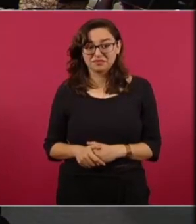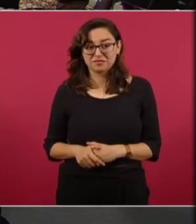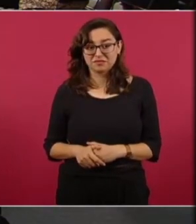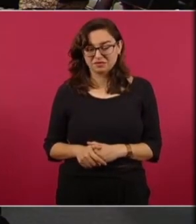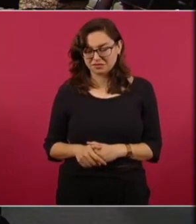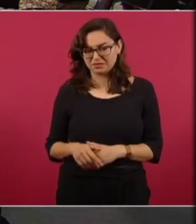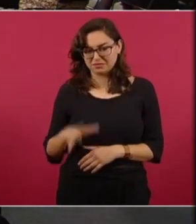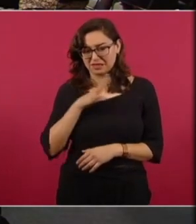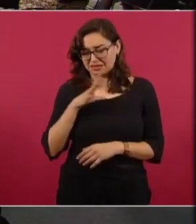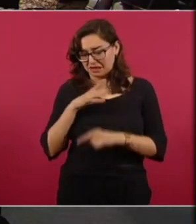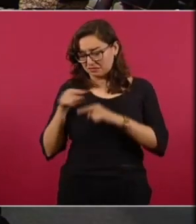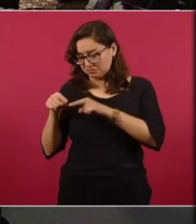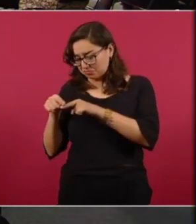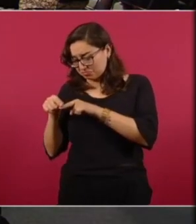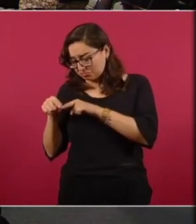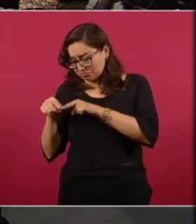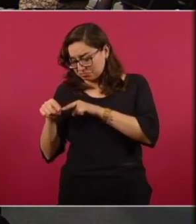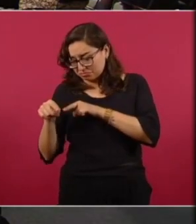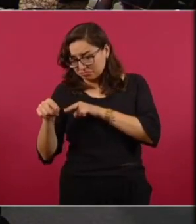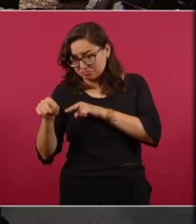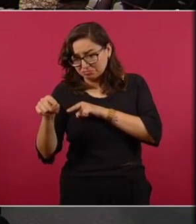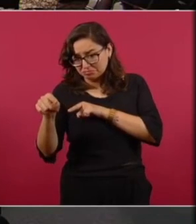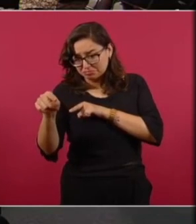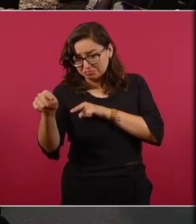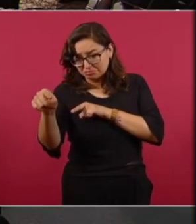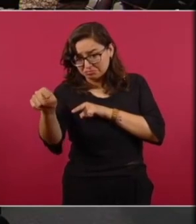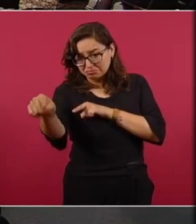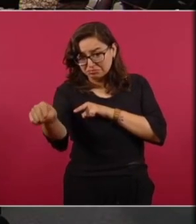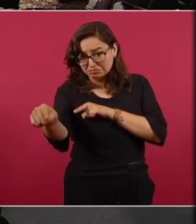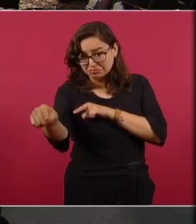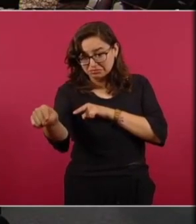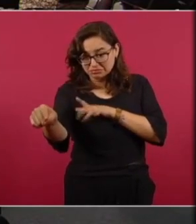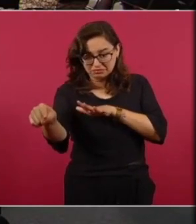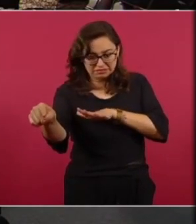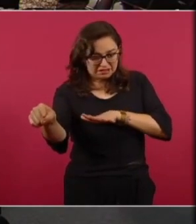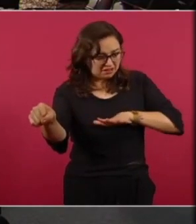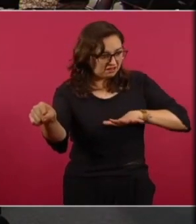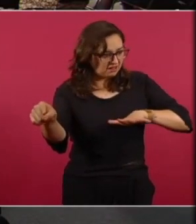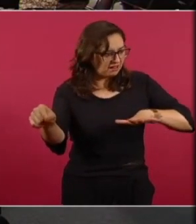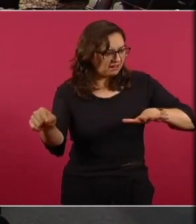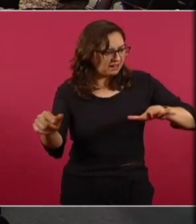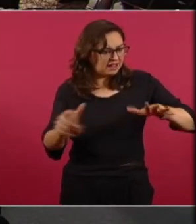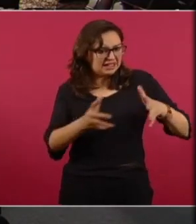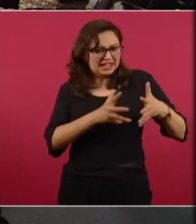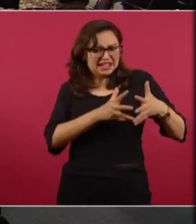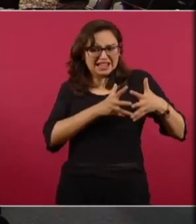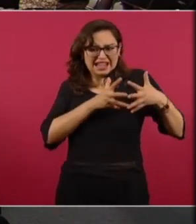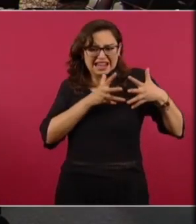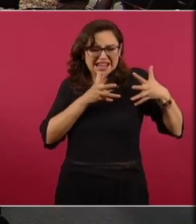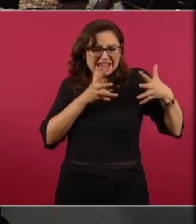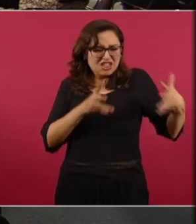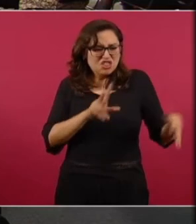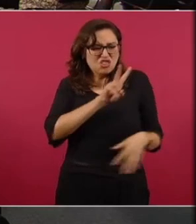es donde hay mayor dinero pues amigos es urgente que nos ayuden a compartir esta información